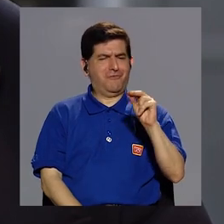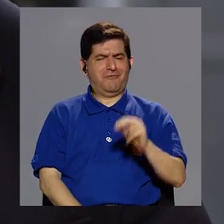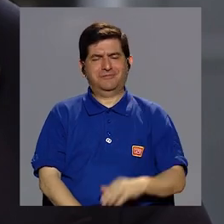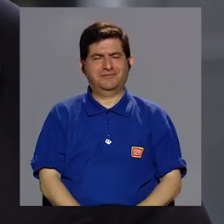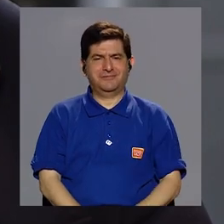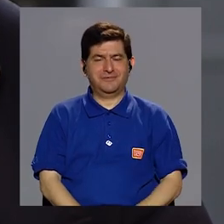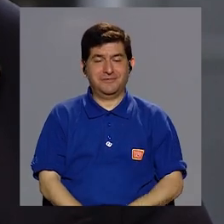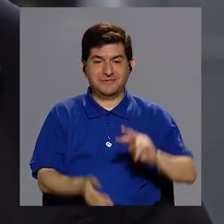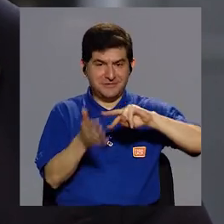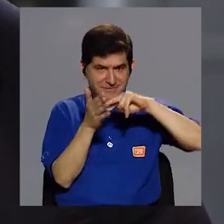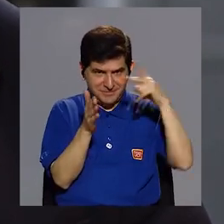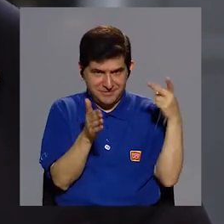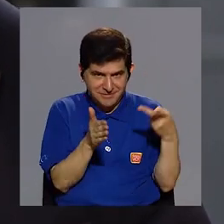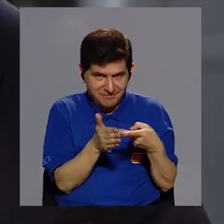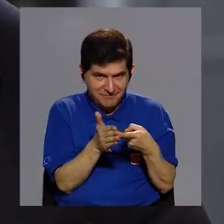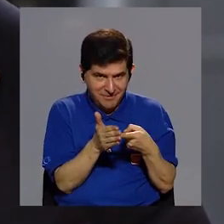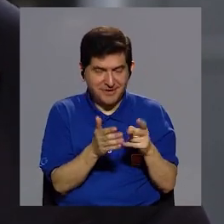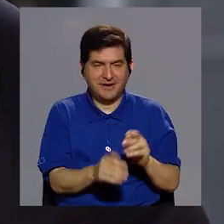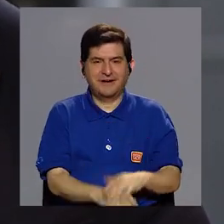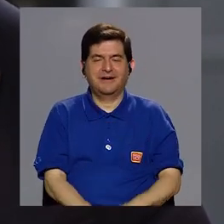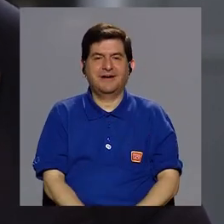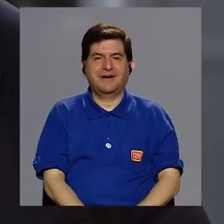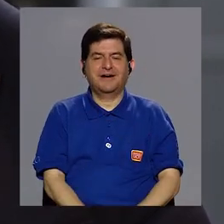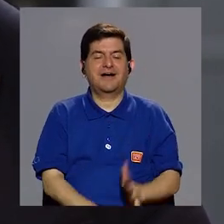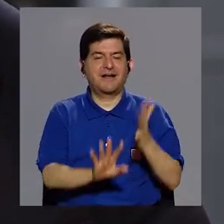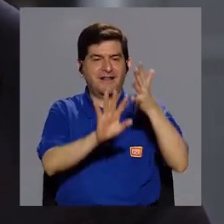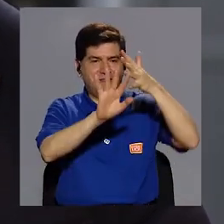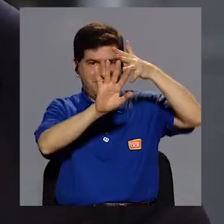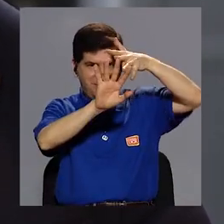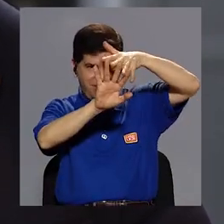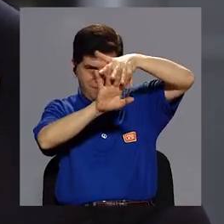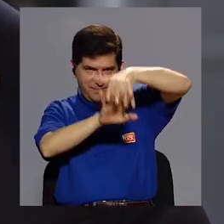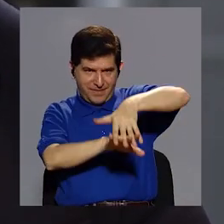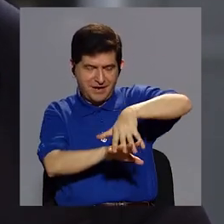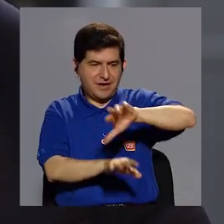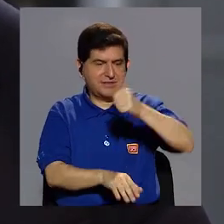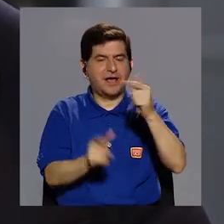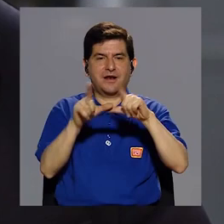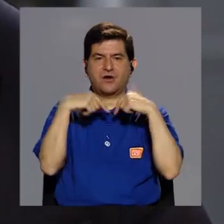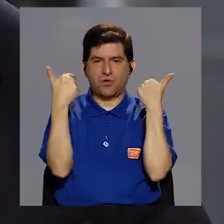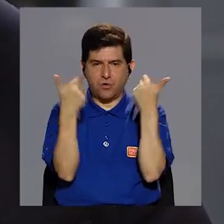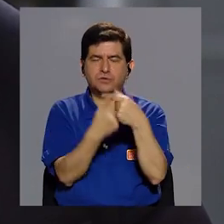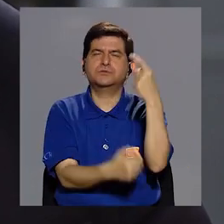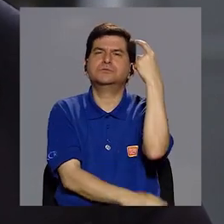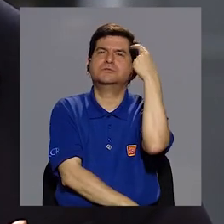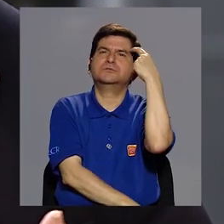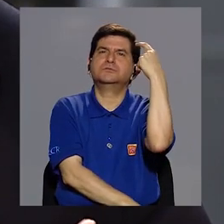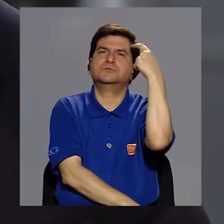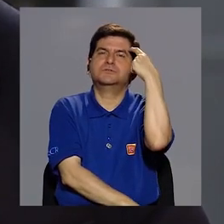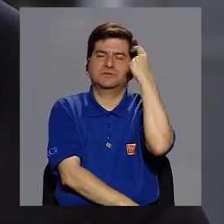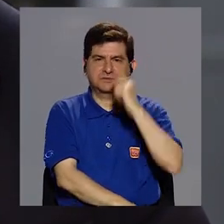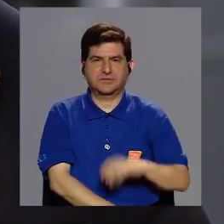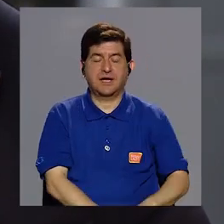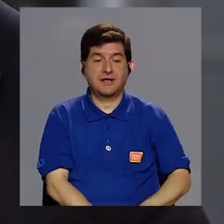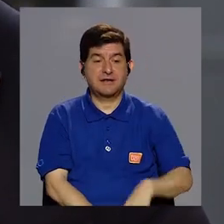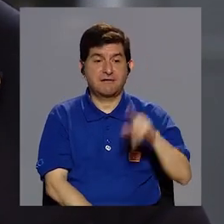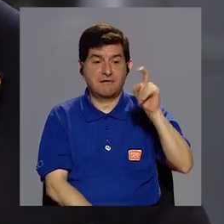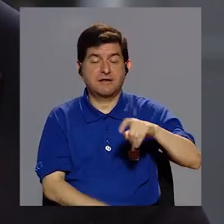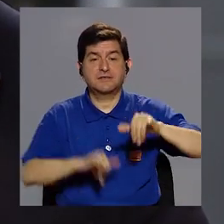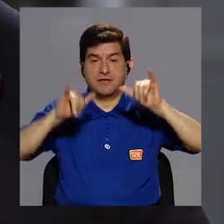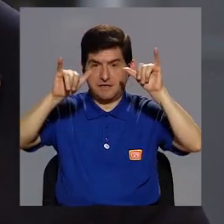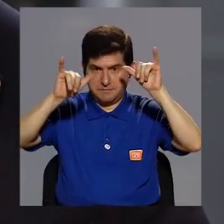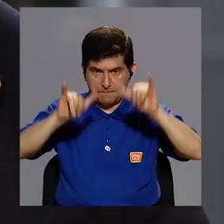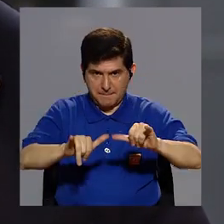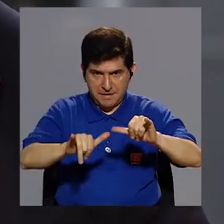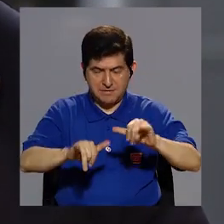Seguro Social. Esto implica la integración de otros sectores pensando en que